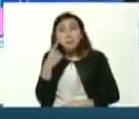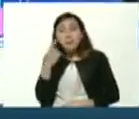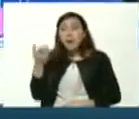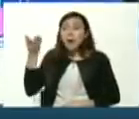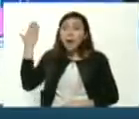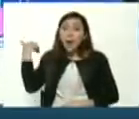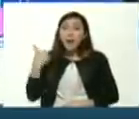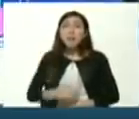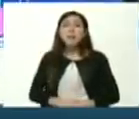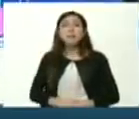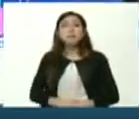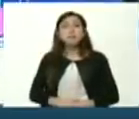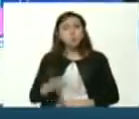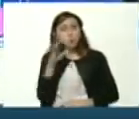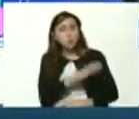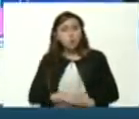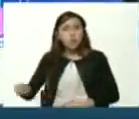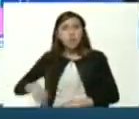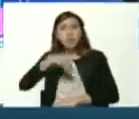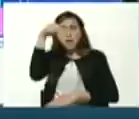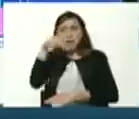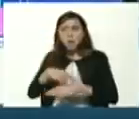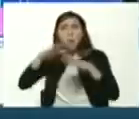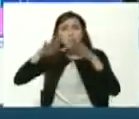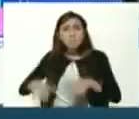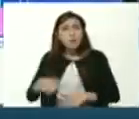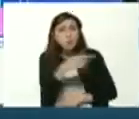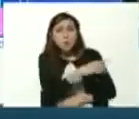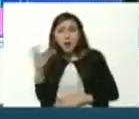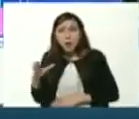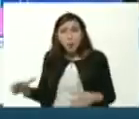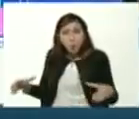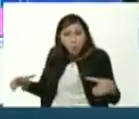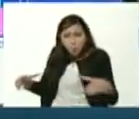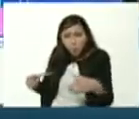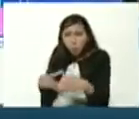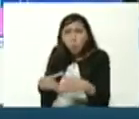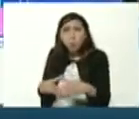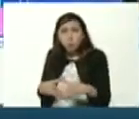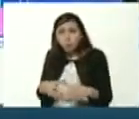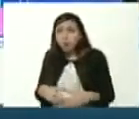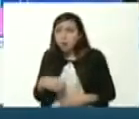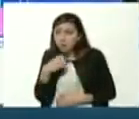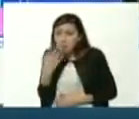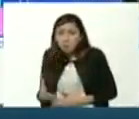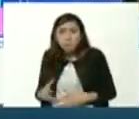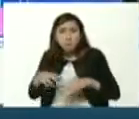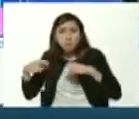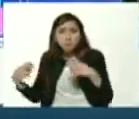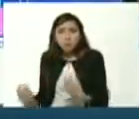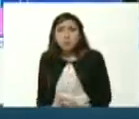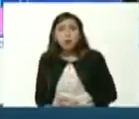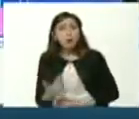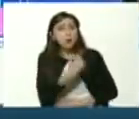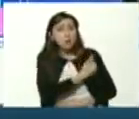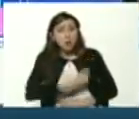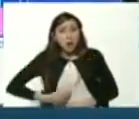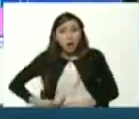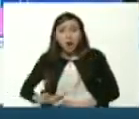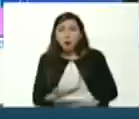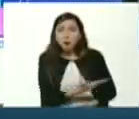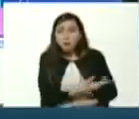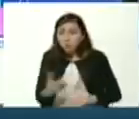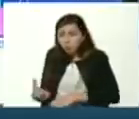mientras el Comité Nacional del Paro de Colombia estaba reunido de buena fe con el gobierno de Colombia